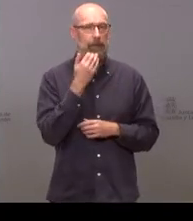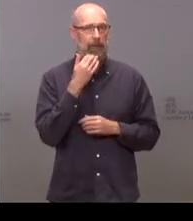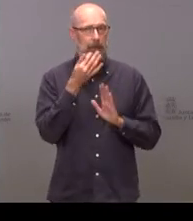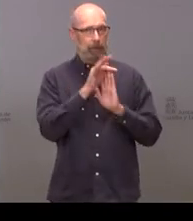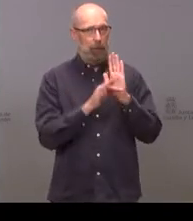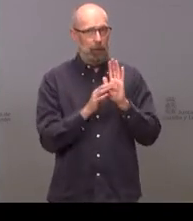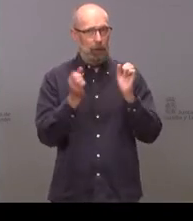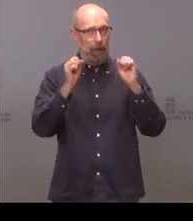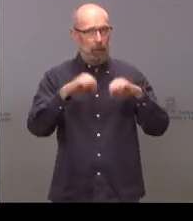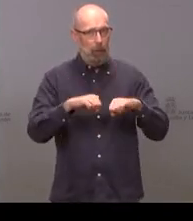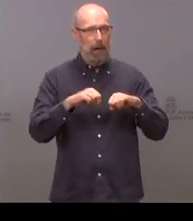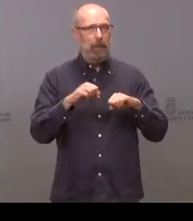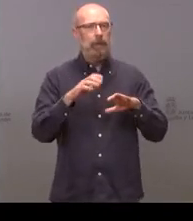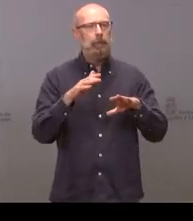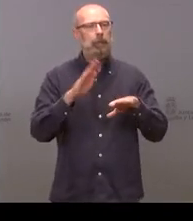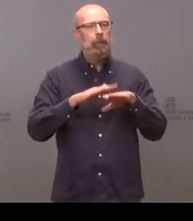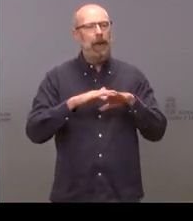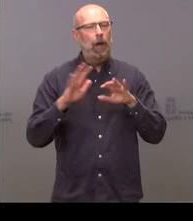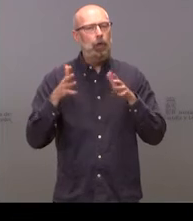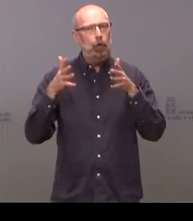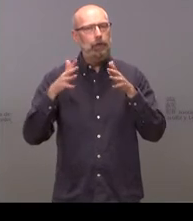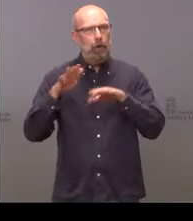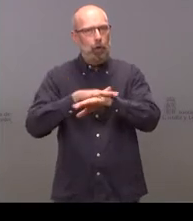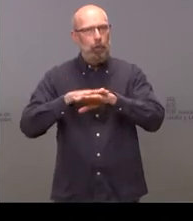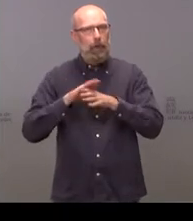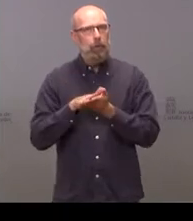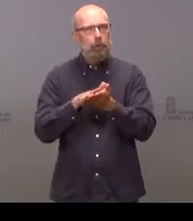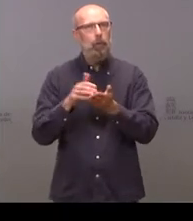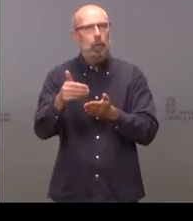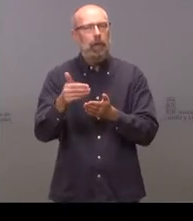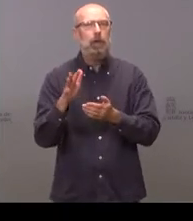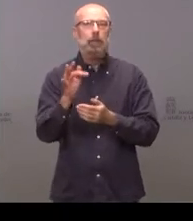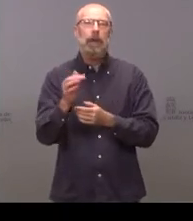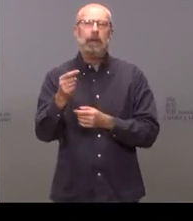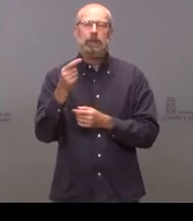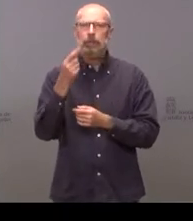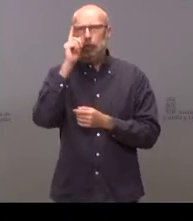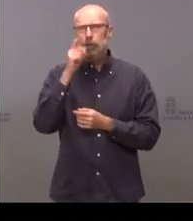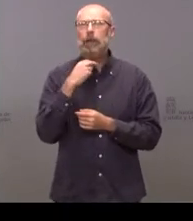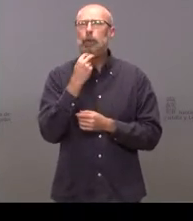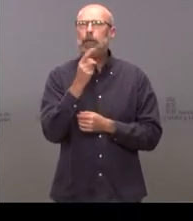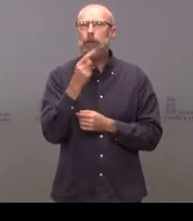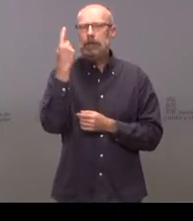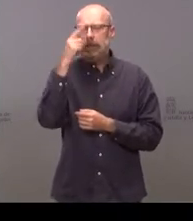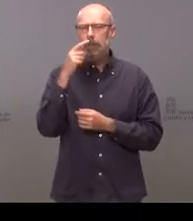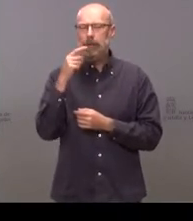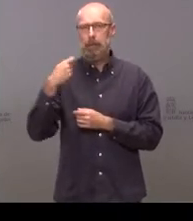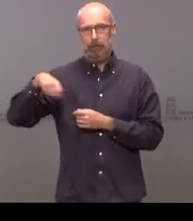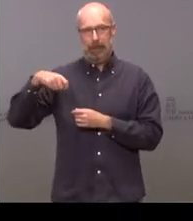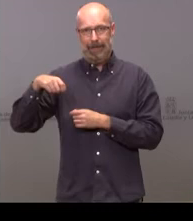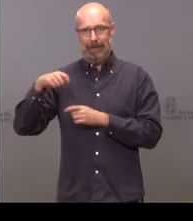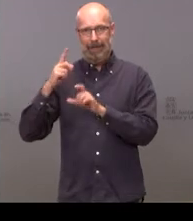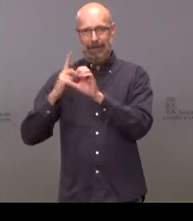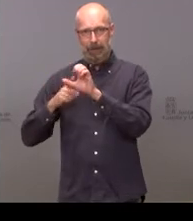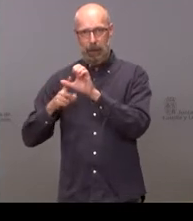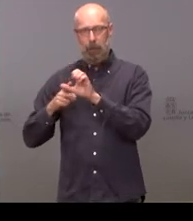tienen previsto traerlos al Consejo de Gobierno y luego al portavoz no sé si comparte la Junta unas declaraciones del presidente de Extremadura en